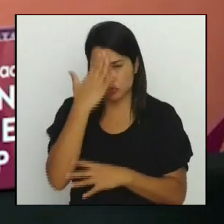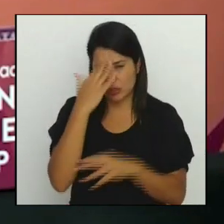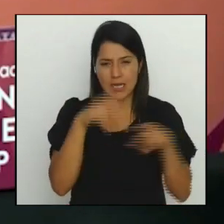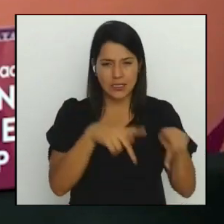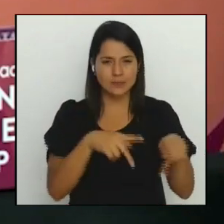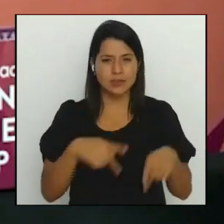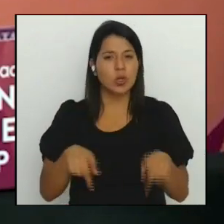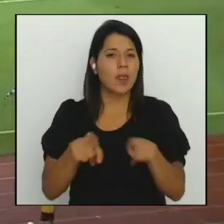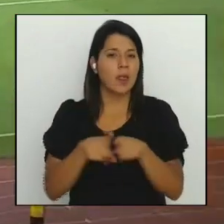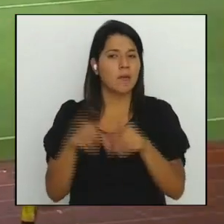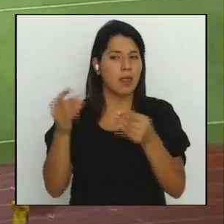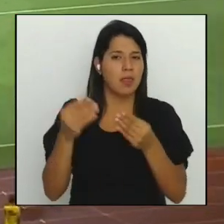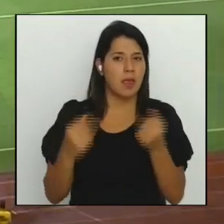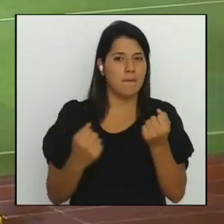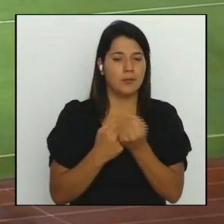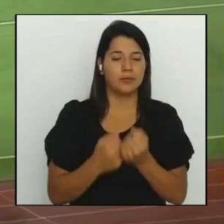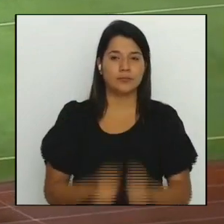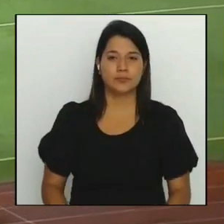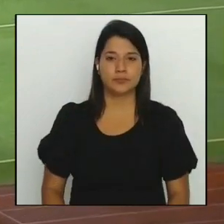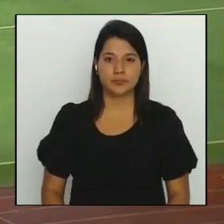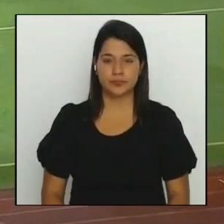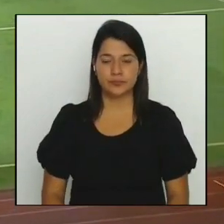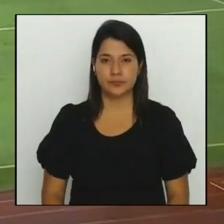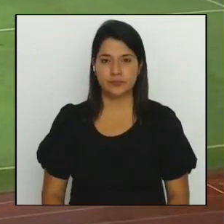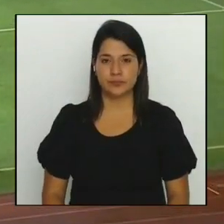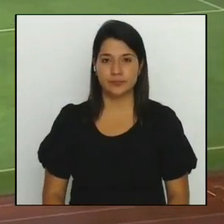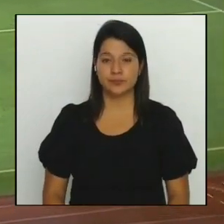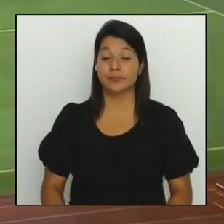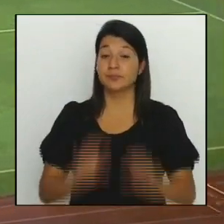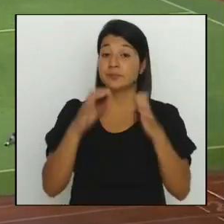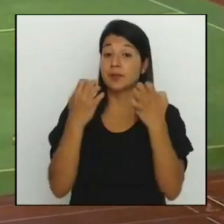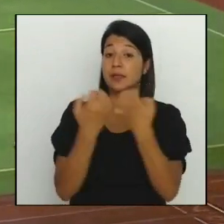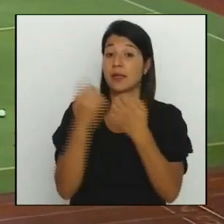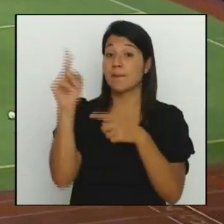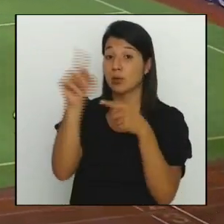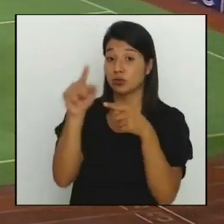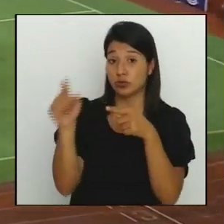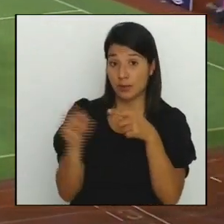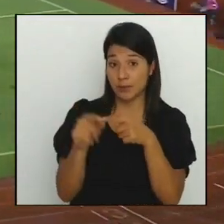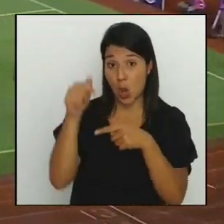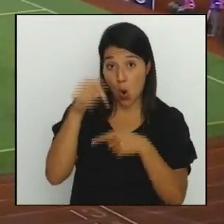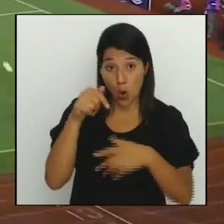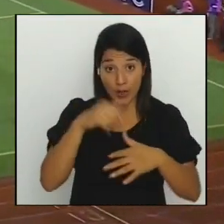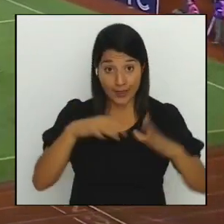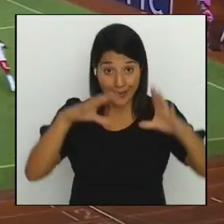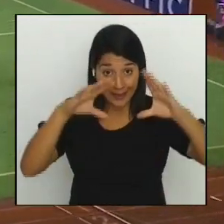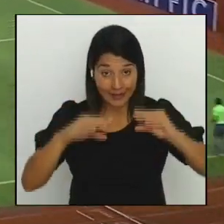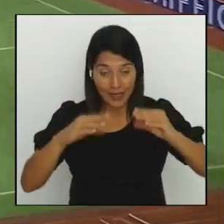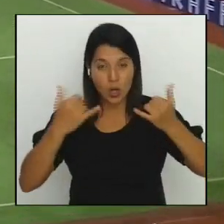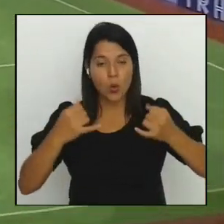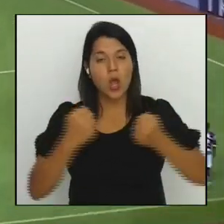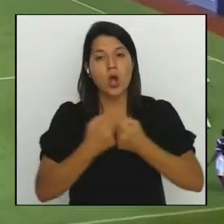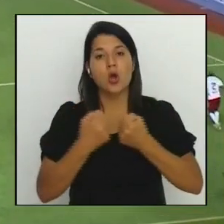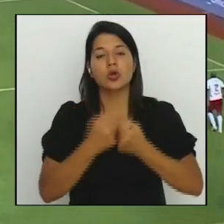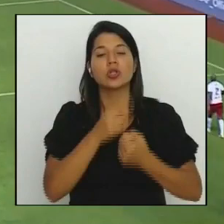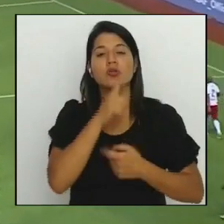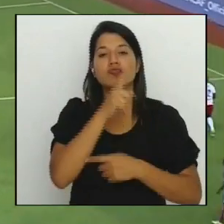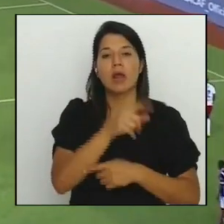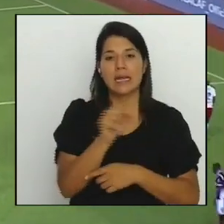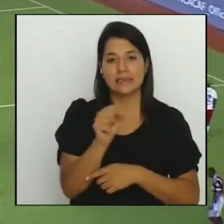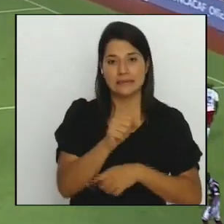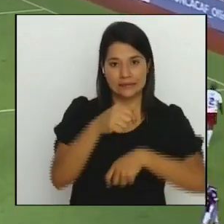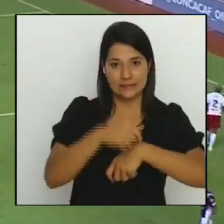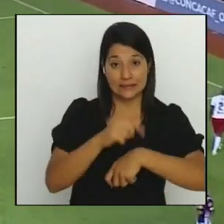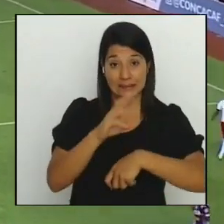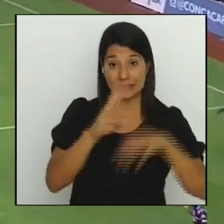ellos también el deportivo Zapriza se juega esta tarde la vida ante el Real Estelí el partido será a las 6 de la tarde y para